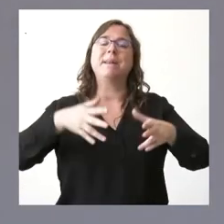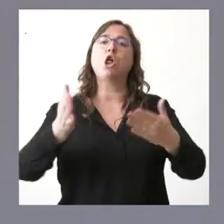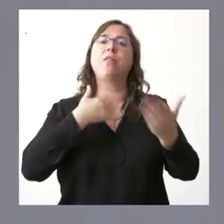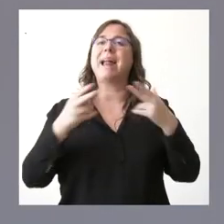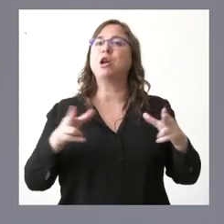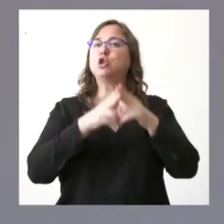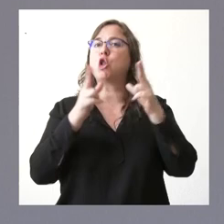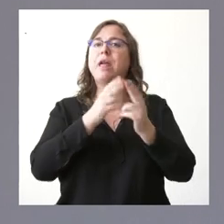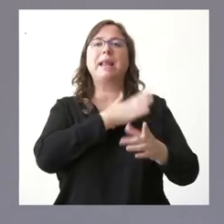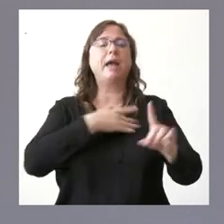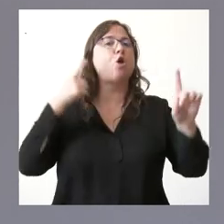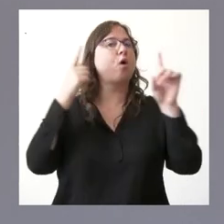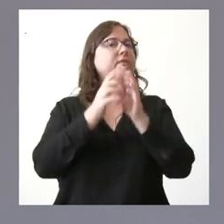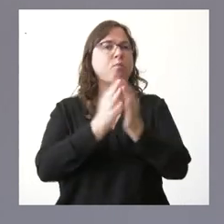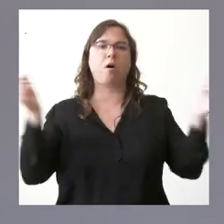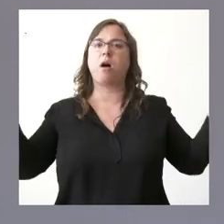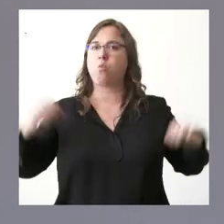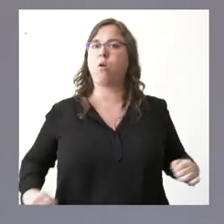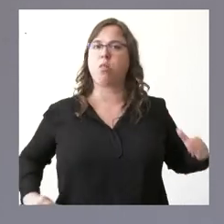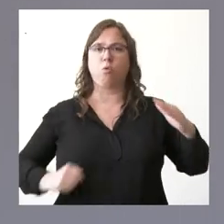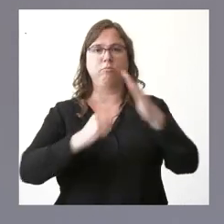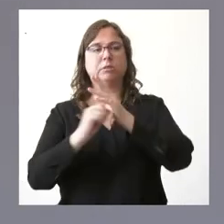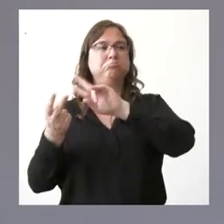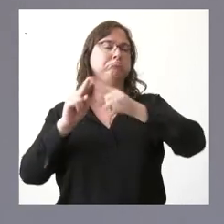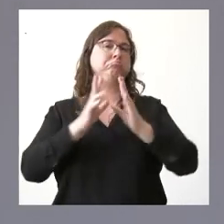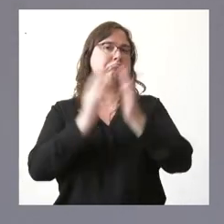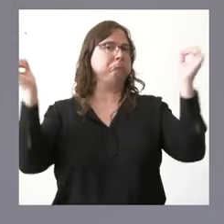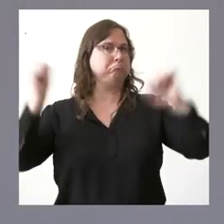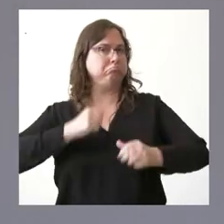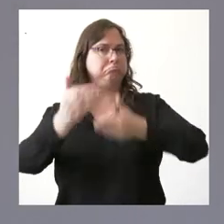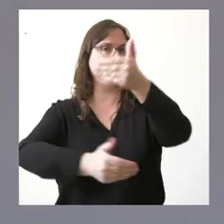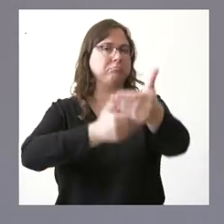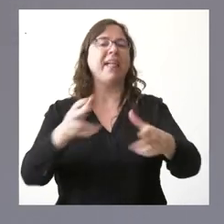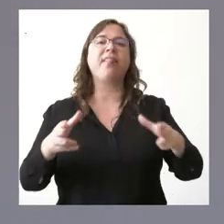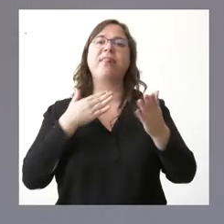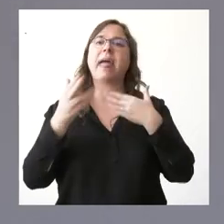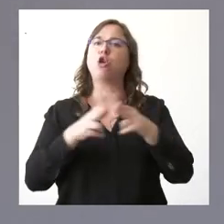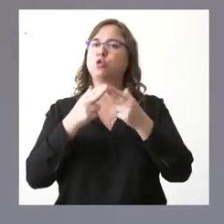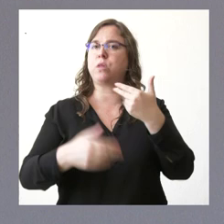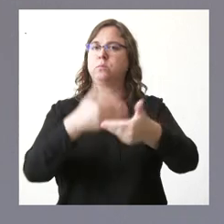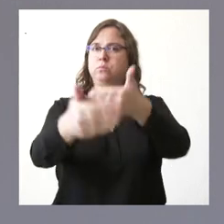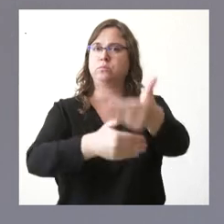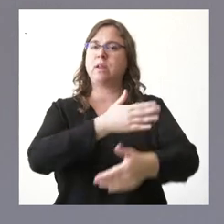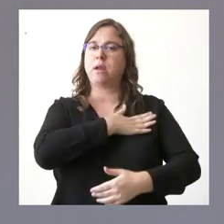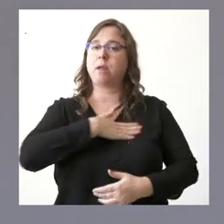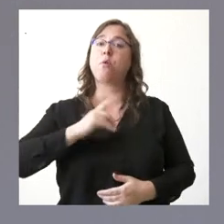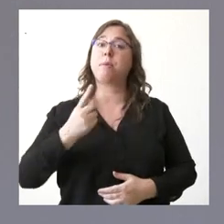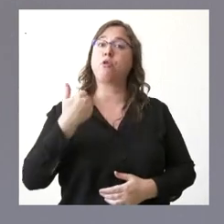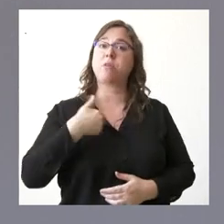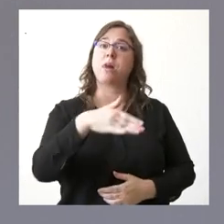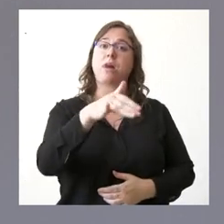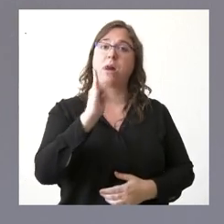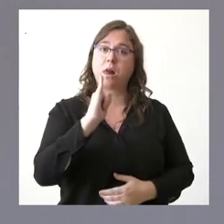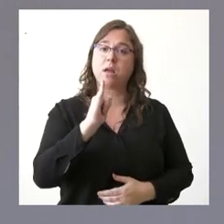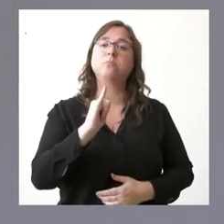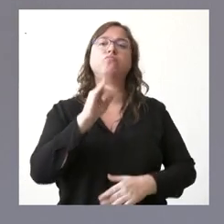máxima voluntad de acuerdo de encuentro y de dar continuidad a los acuerdos del diálogo social primero reafirmando los que ya tenemos en